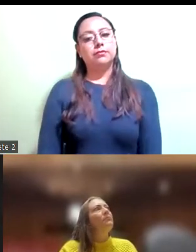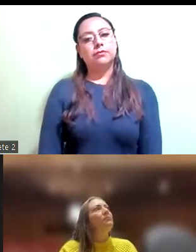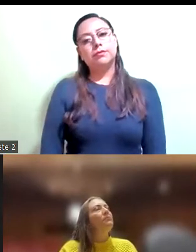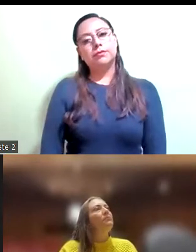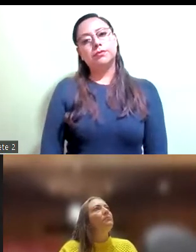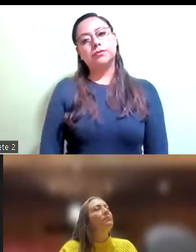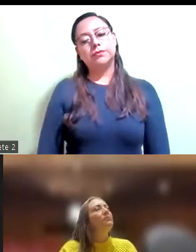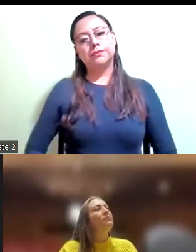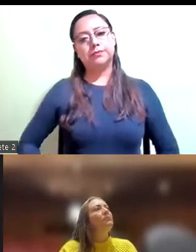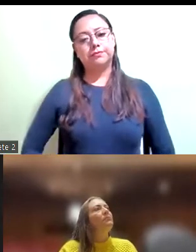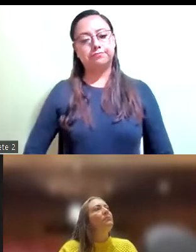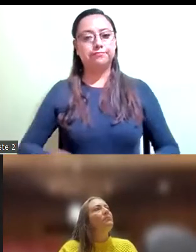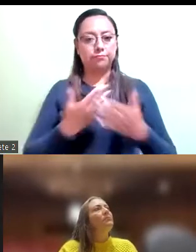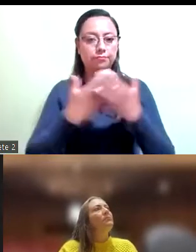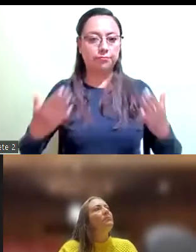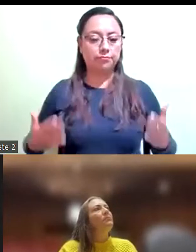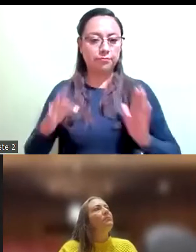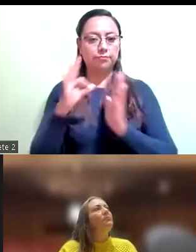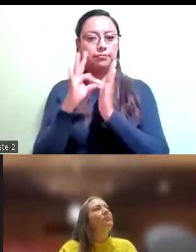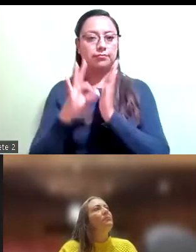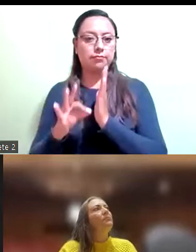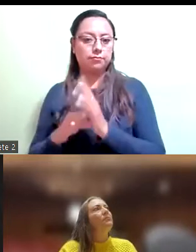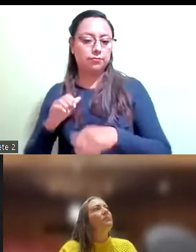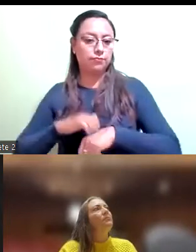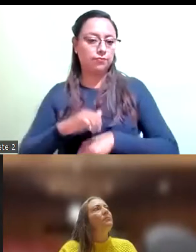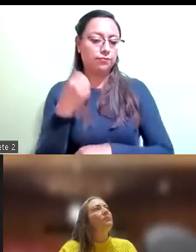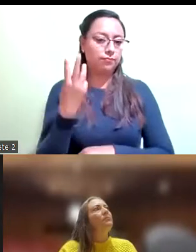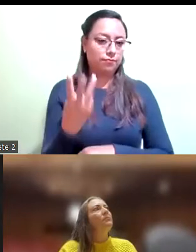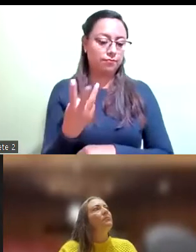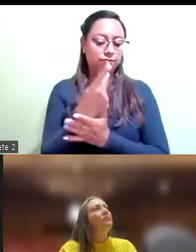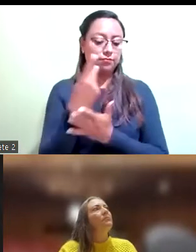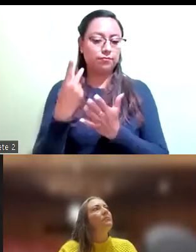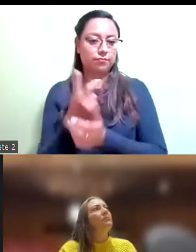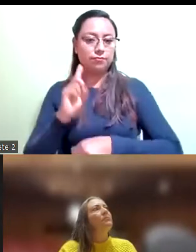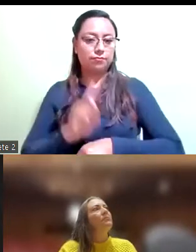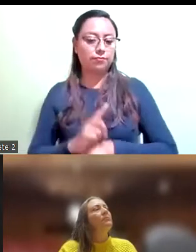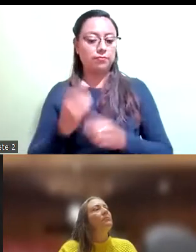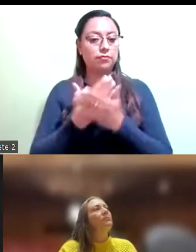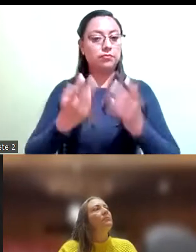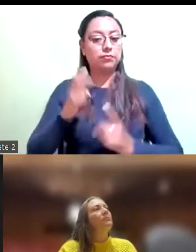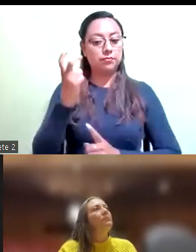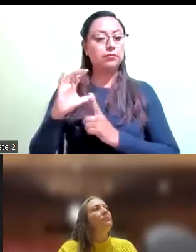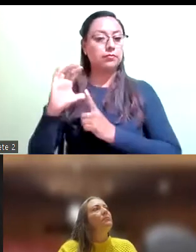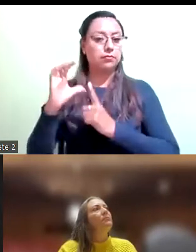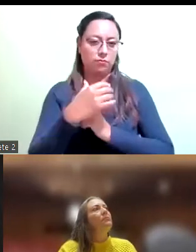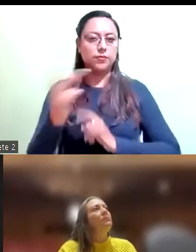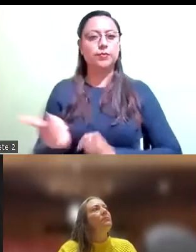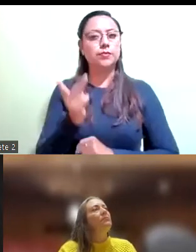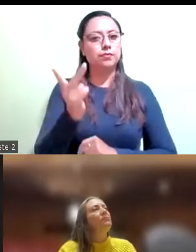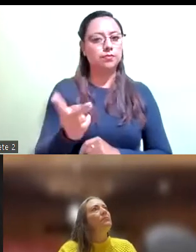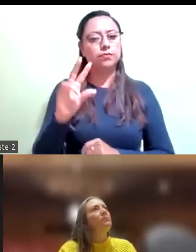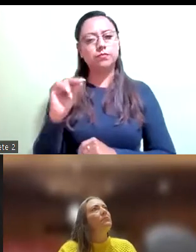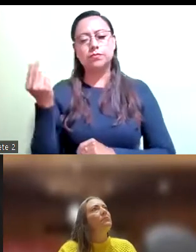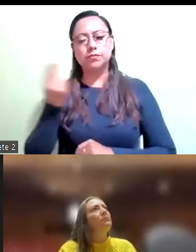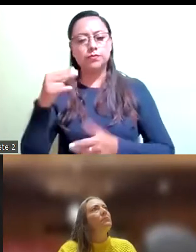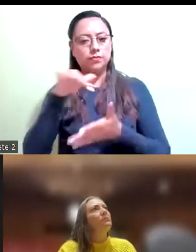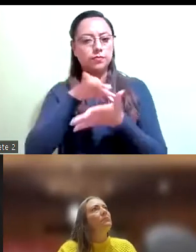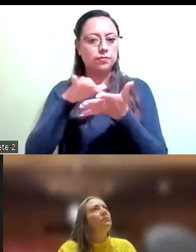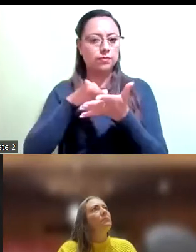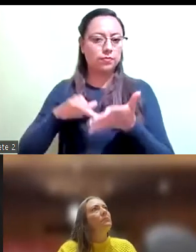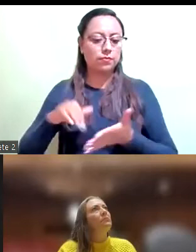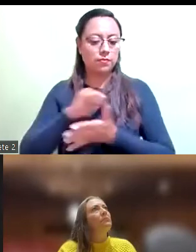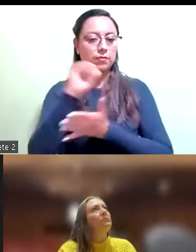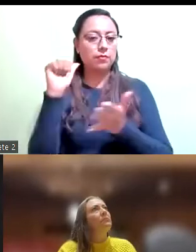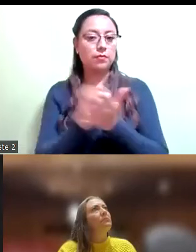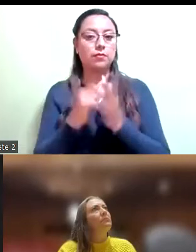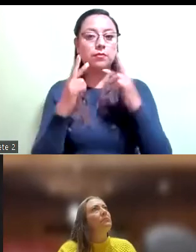Para dar trámite al tercer punto del orden del día, pido a la secretaría someta consideración de la comisión en un solo acto, si es de dispensarse la lectura del acta de la